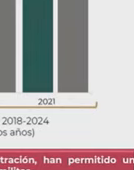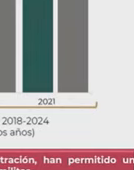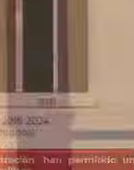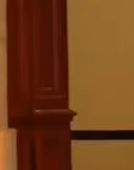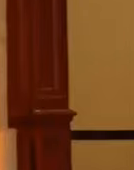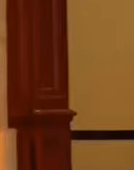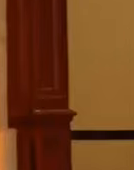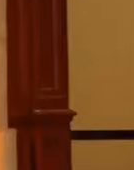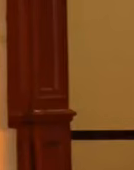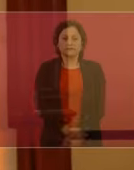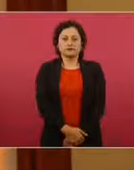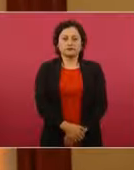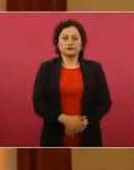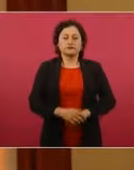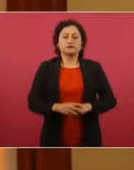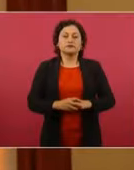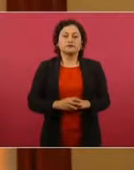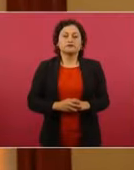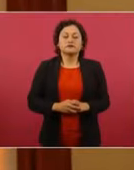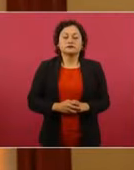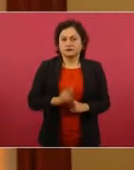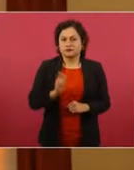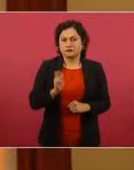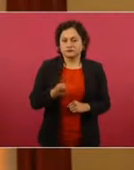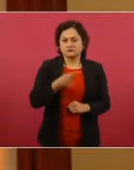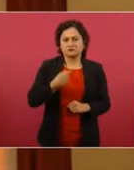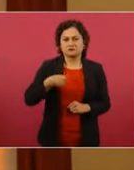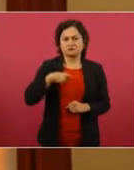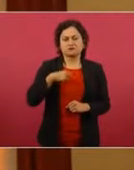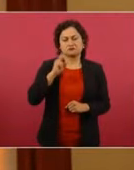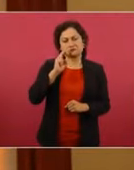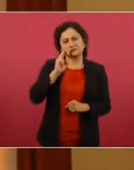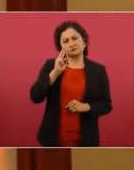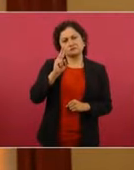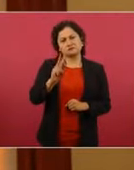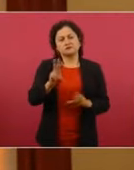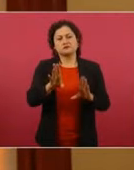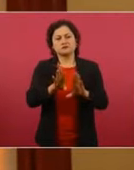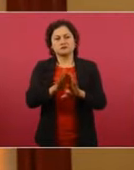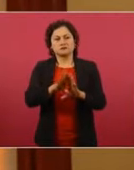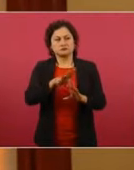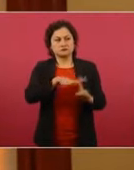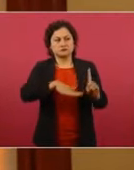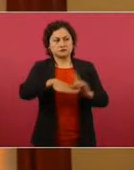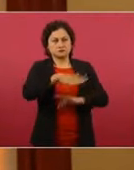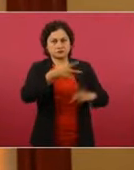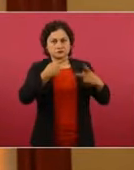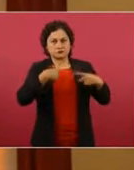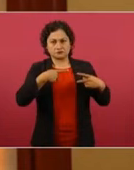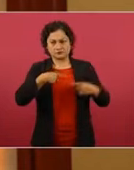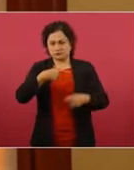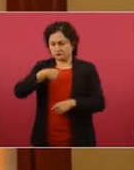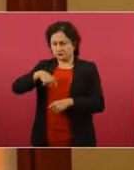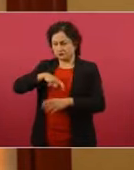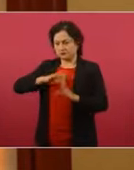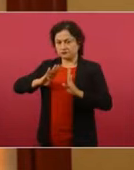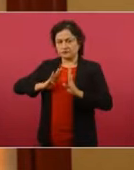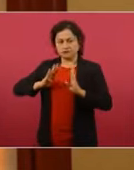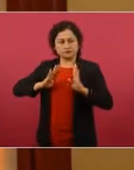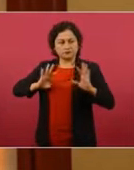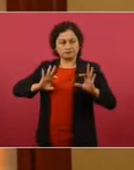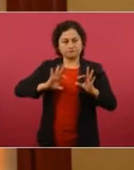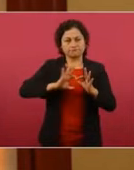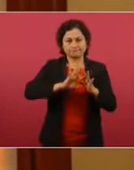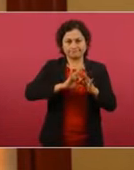acercamiento mayor hacia la población, una mejor forma de dar cumplimiento a las